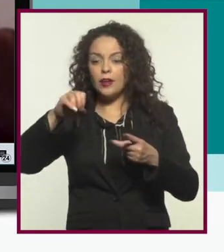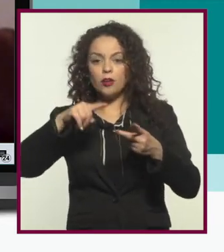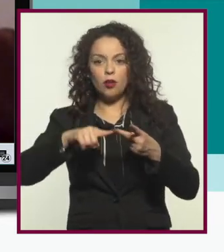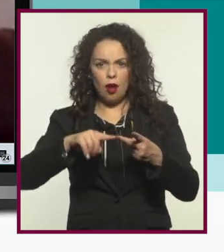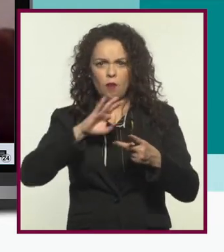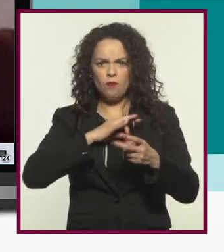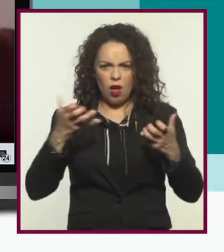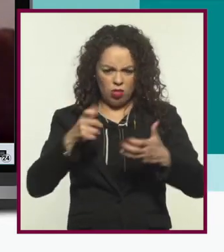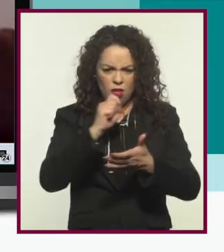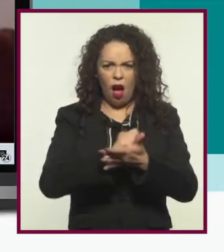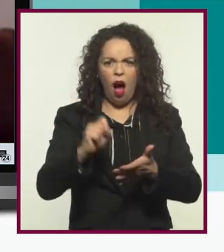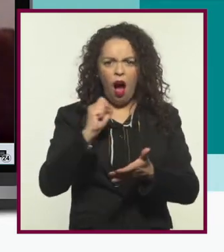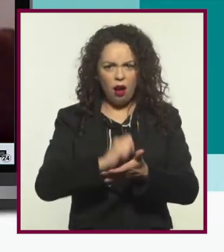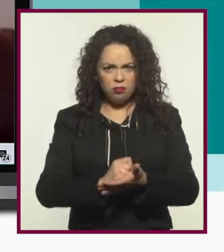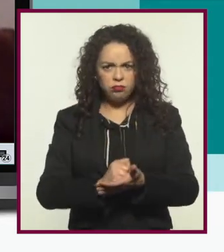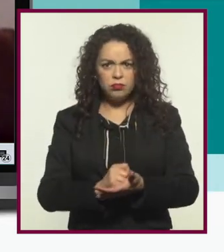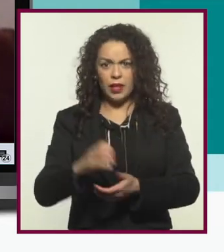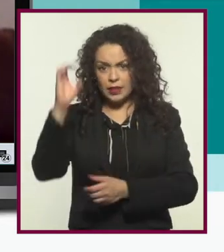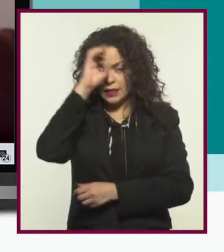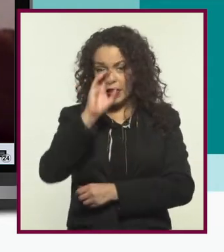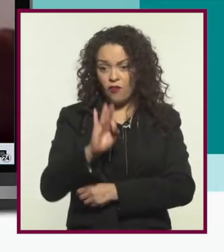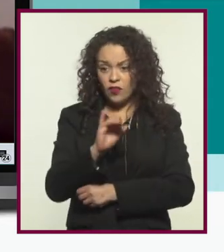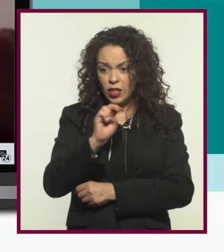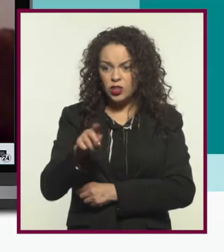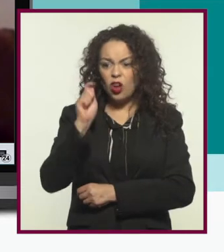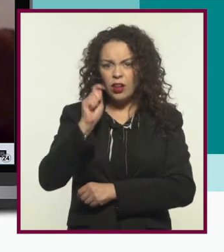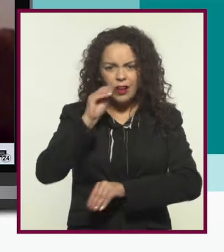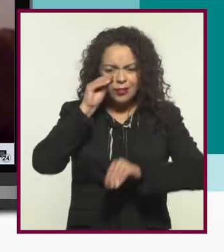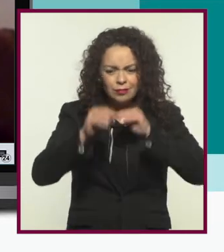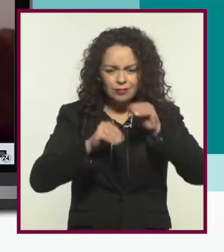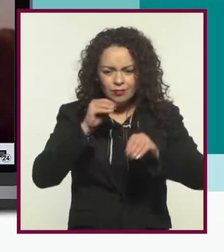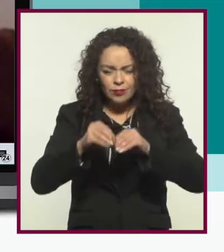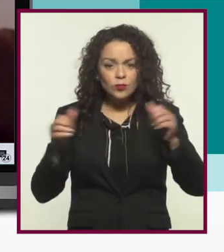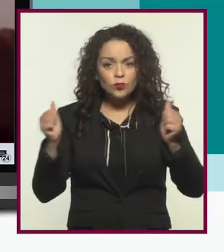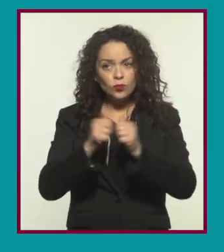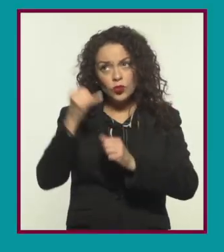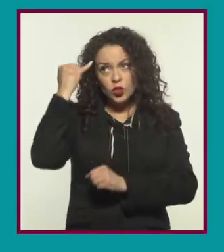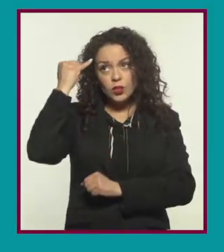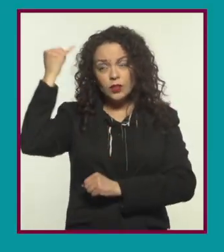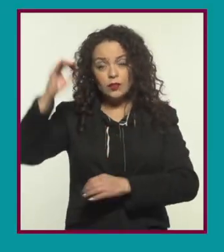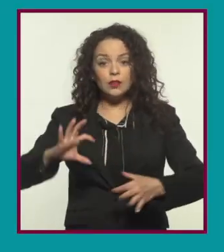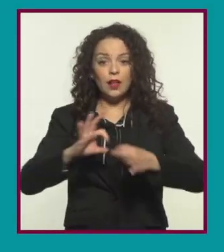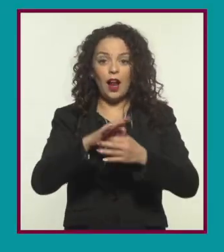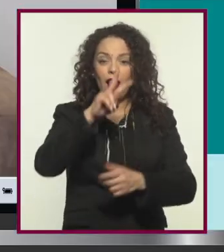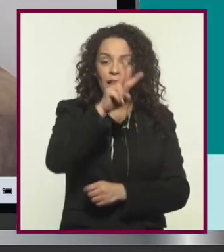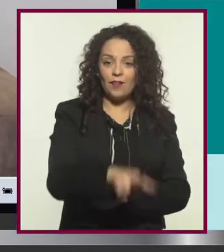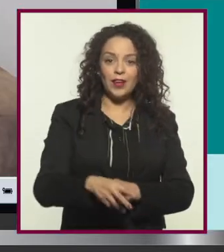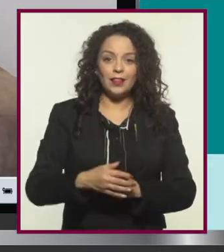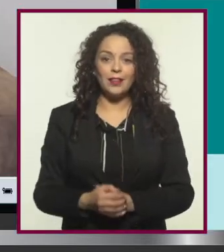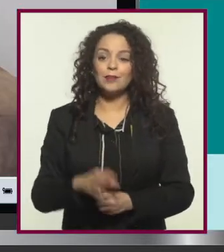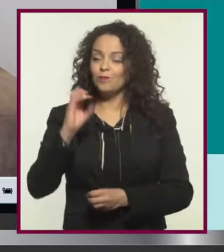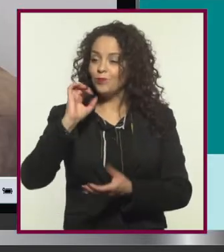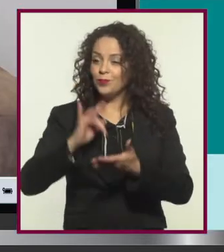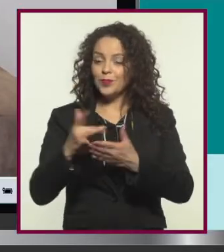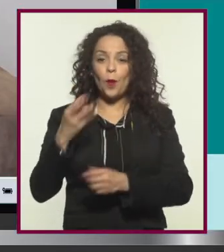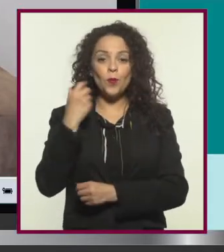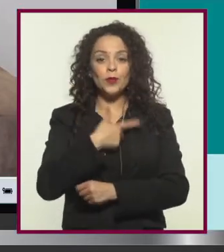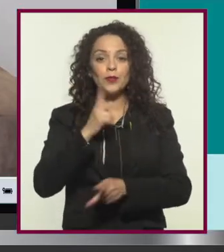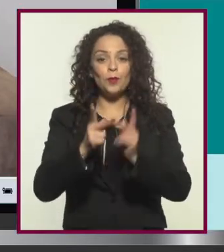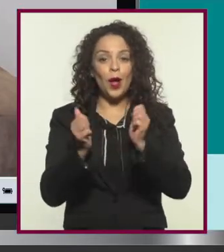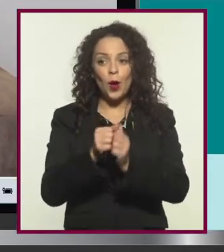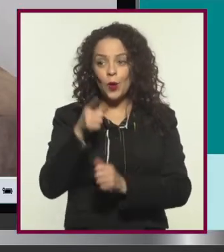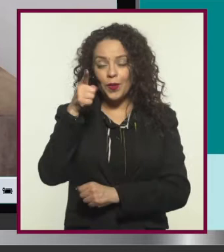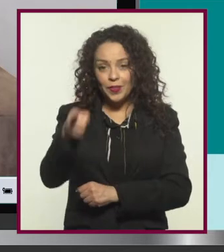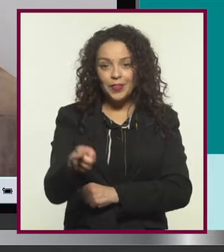Entonces creo que la ciencia ficción es una herramienta de construcción de la realidad a través de la imaginación. Muchas gracias, fue un placer